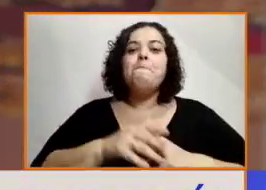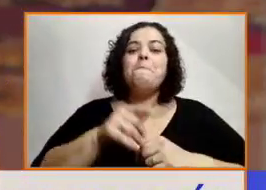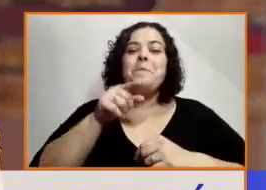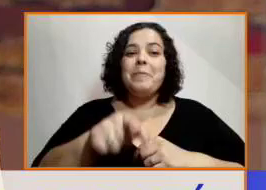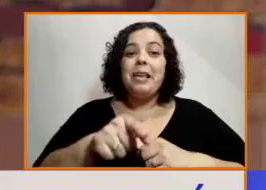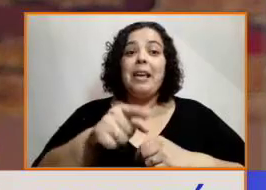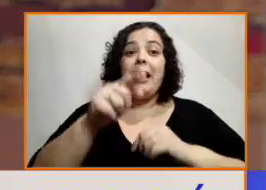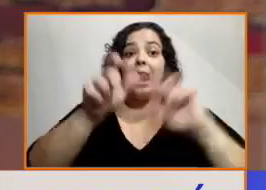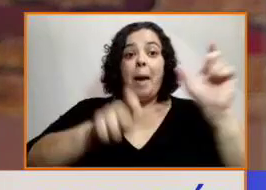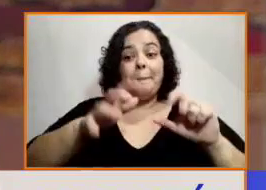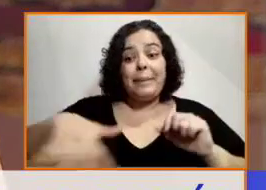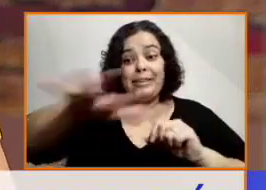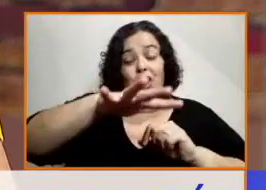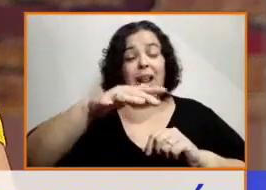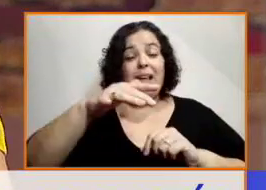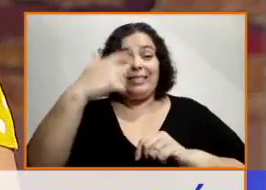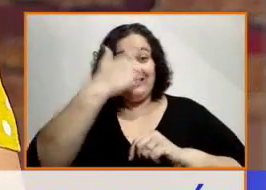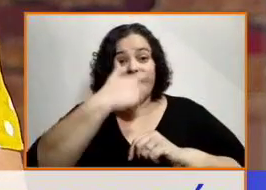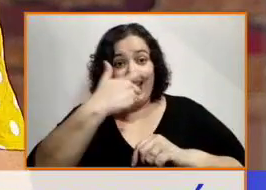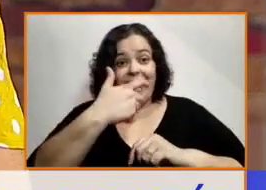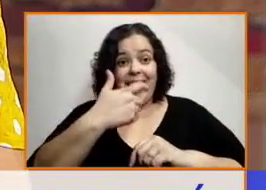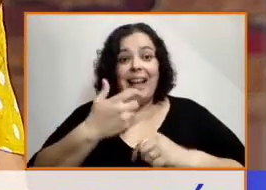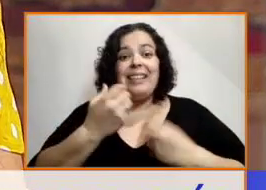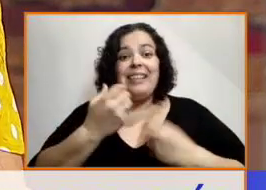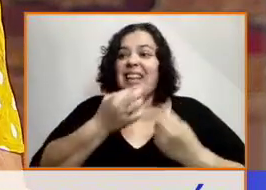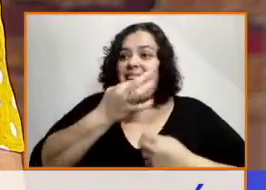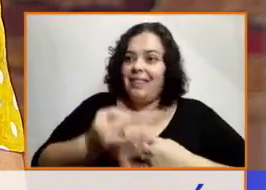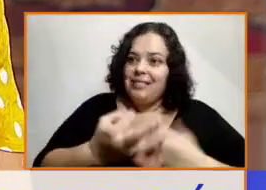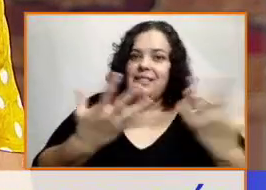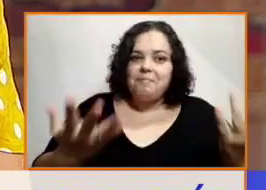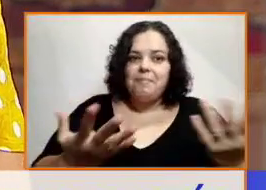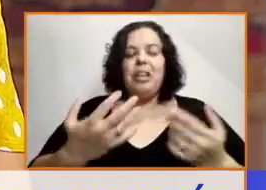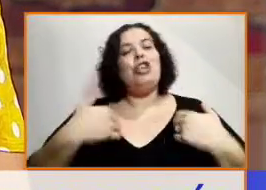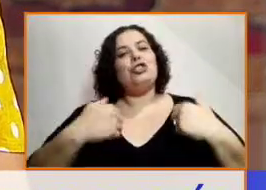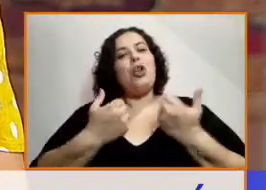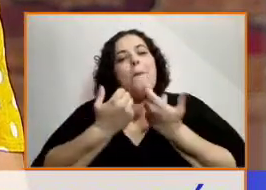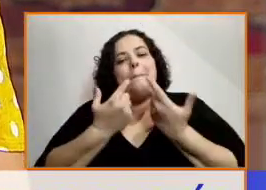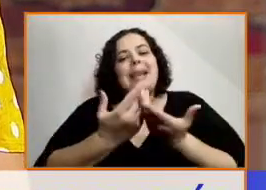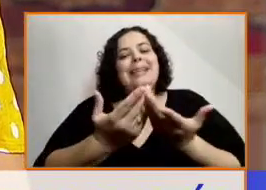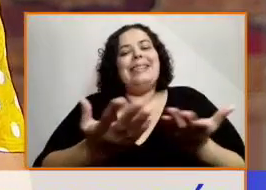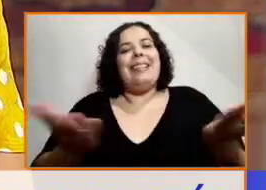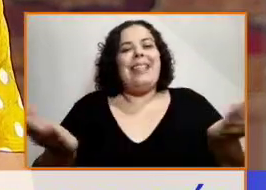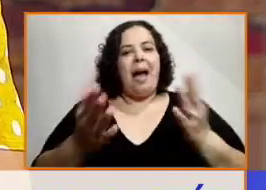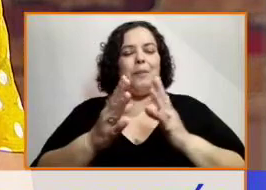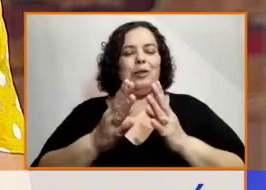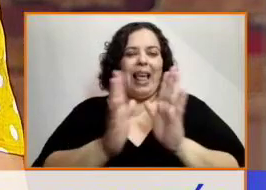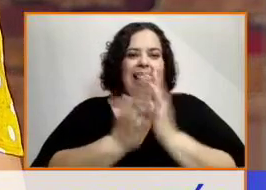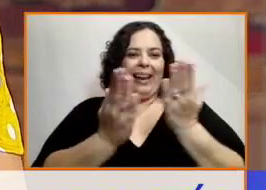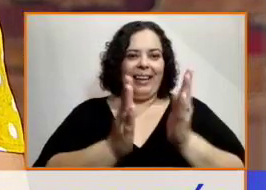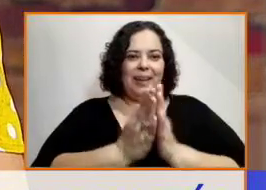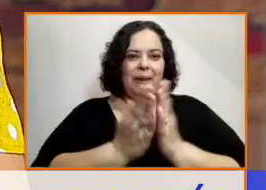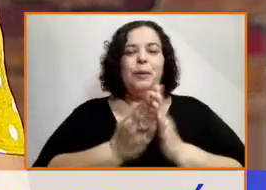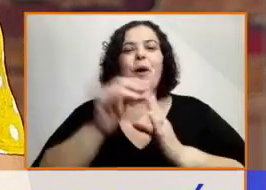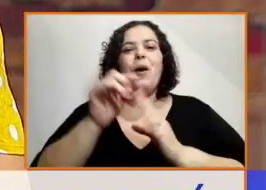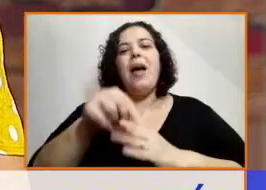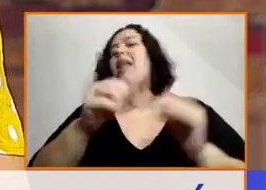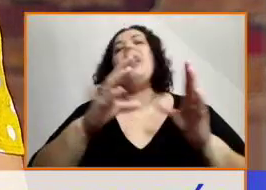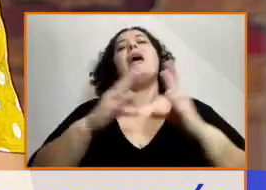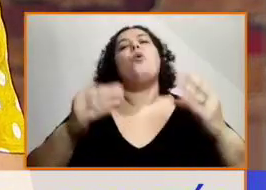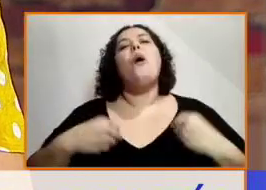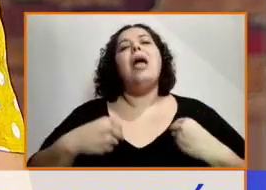la escuela que tiene la dirección Laura Paipó. Y la verdad que fue uno de los puntos altos de este proyecto porque